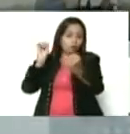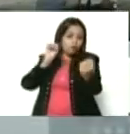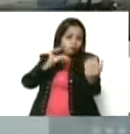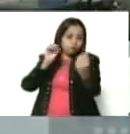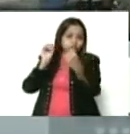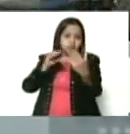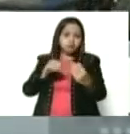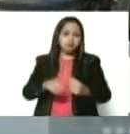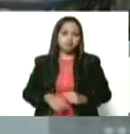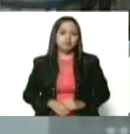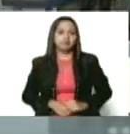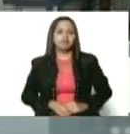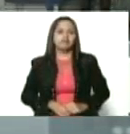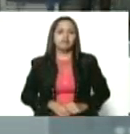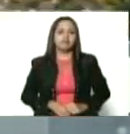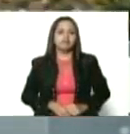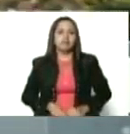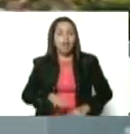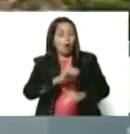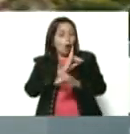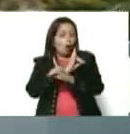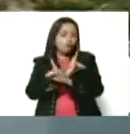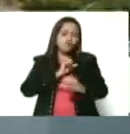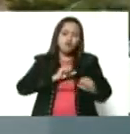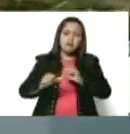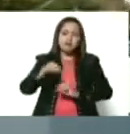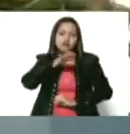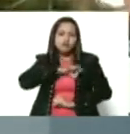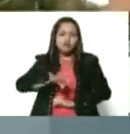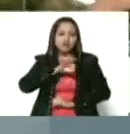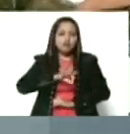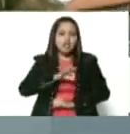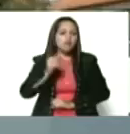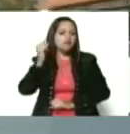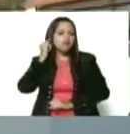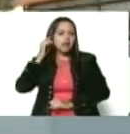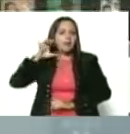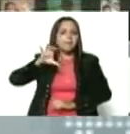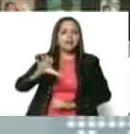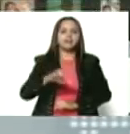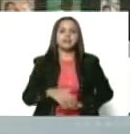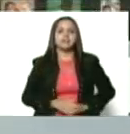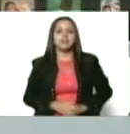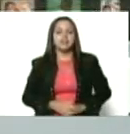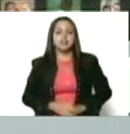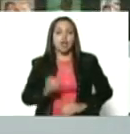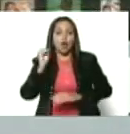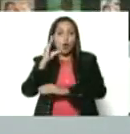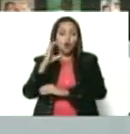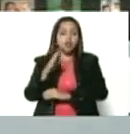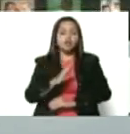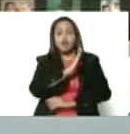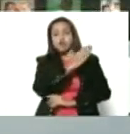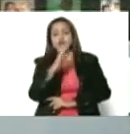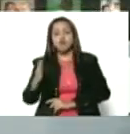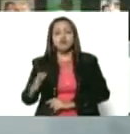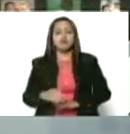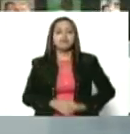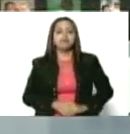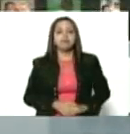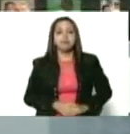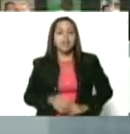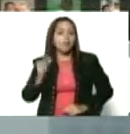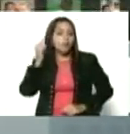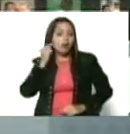Movimientos sociales de las mujeres del país, del Congreso Bicentenario de Mujeres. Tuvimos que